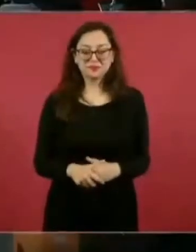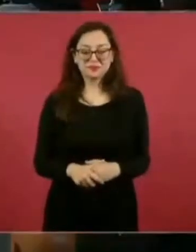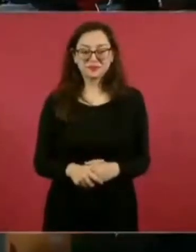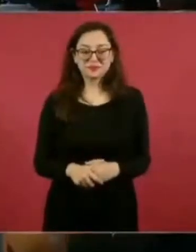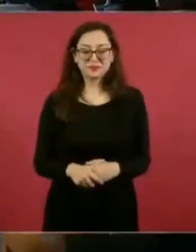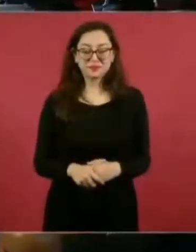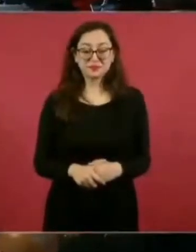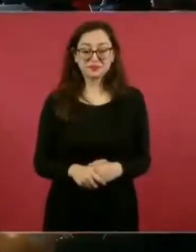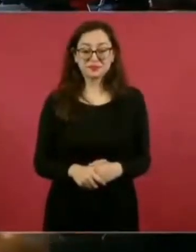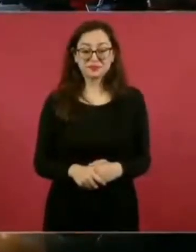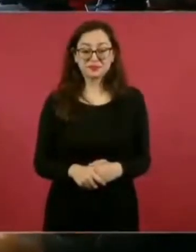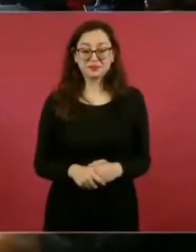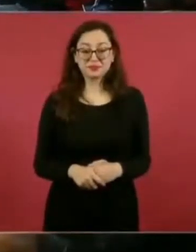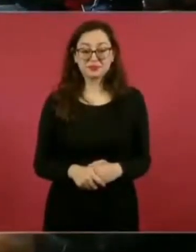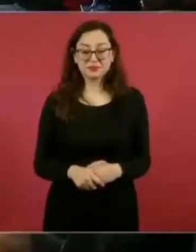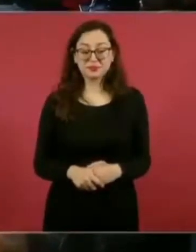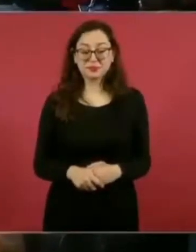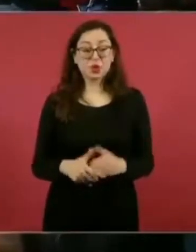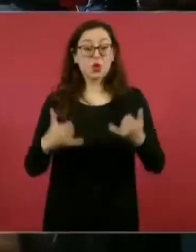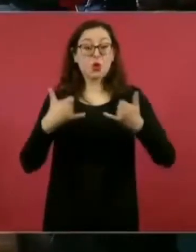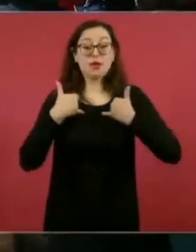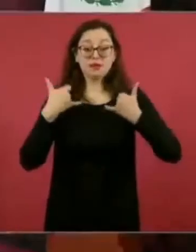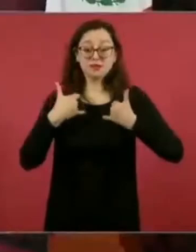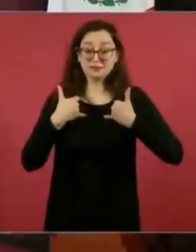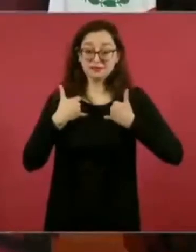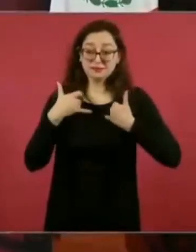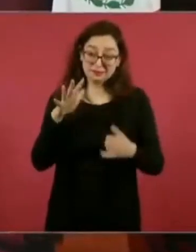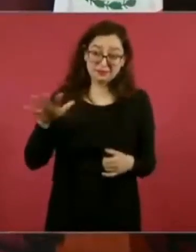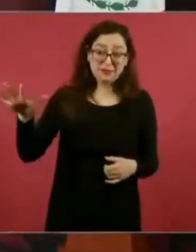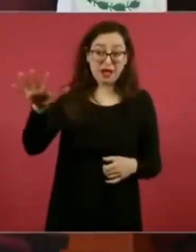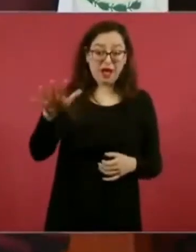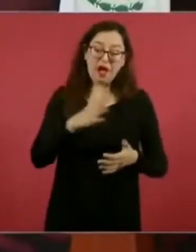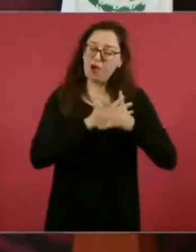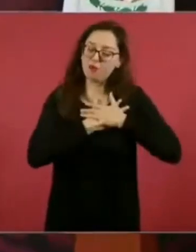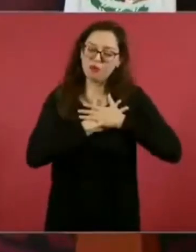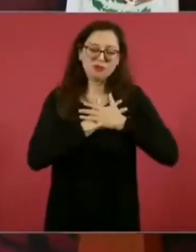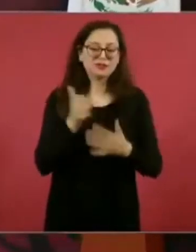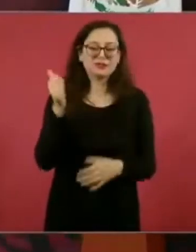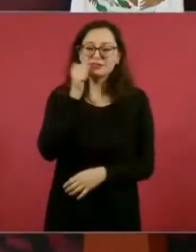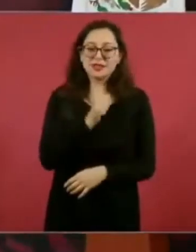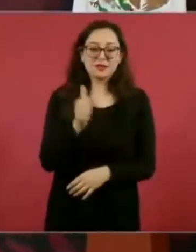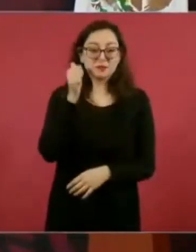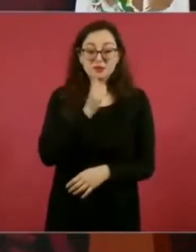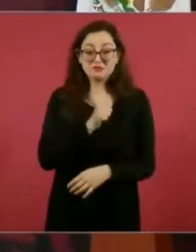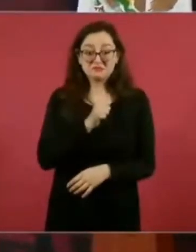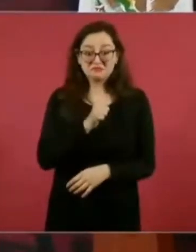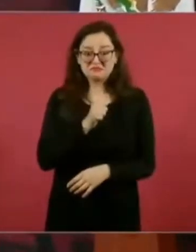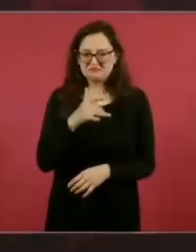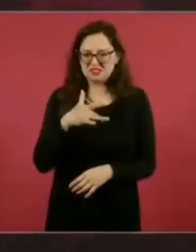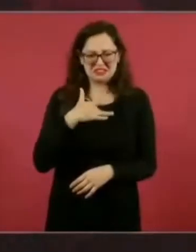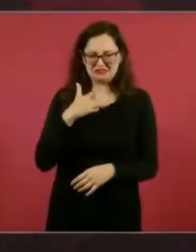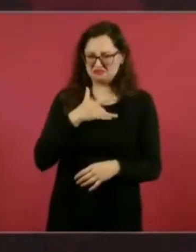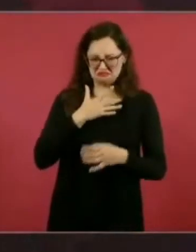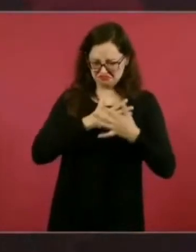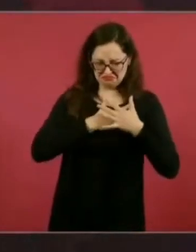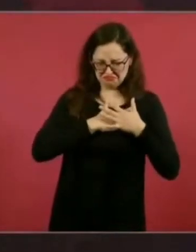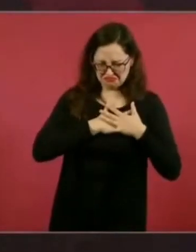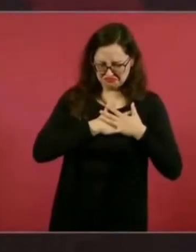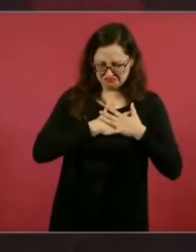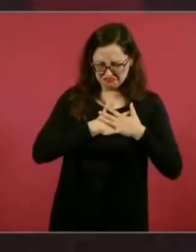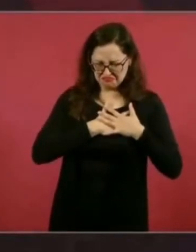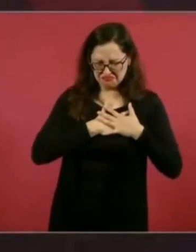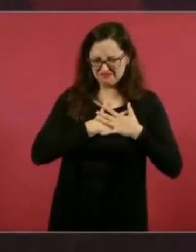que le tengan siempre mucho amor al pueblo. Y si no alcanzan a